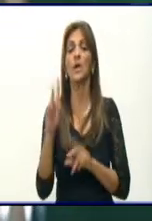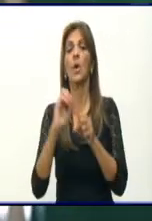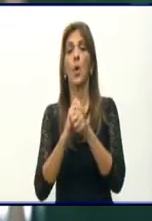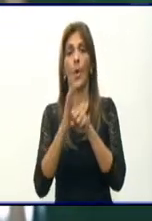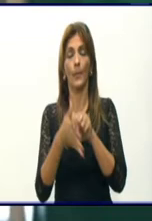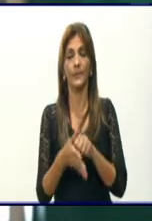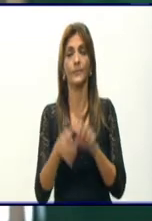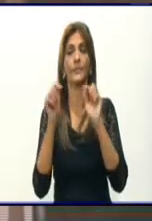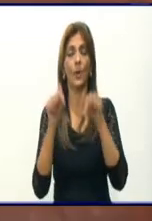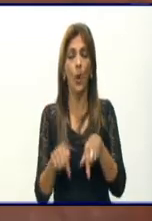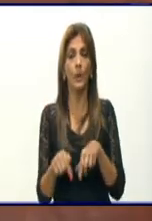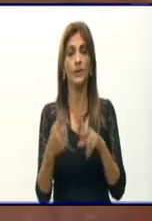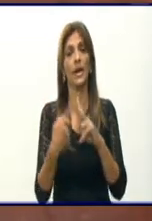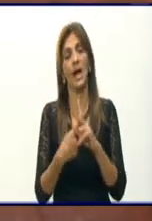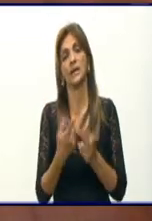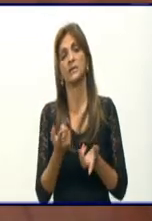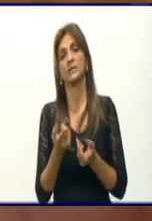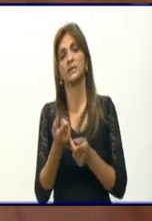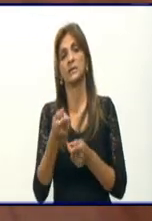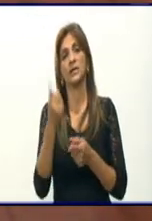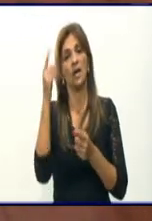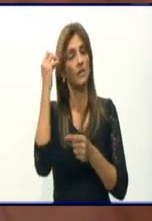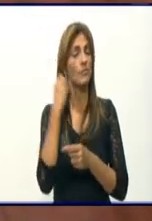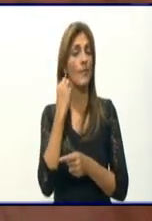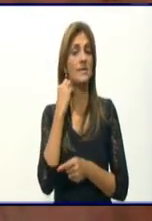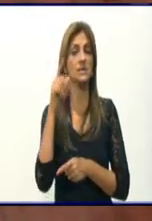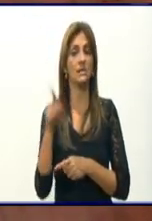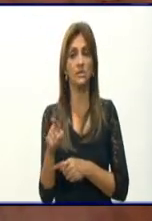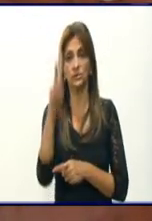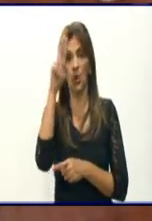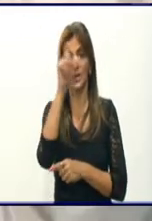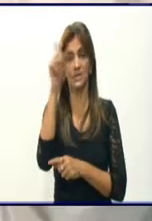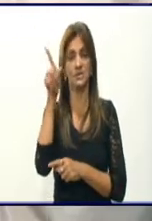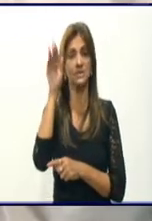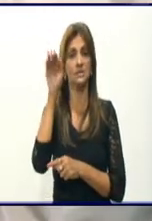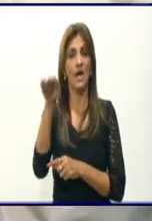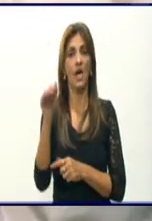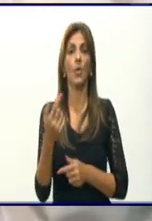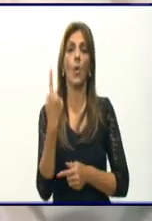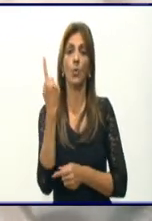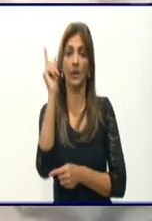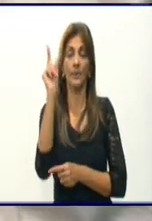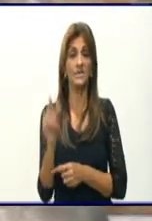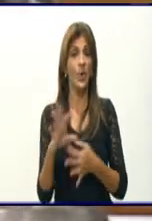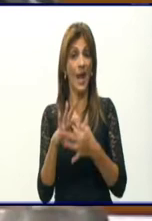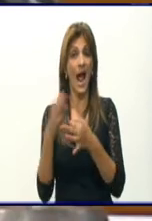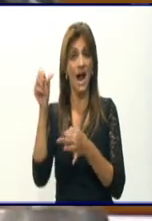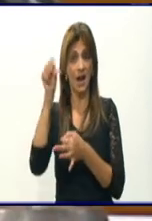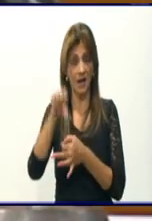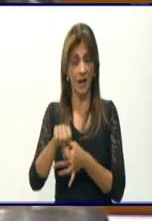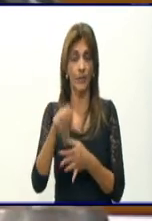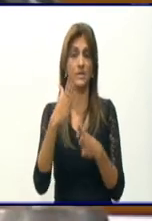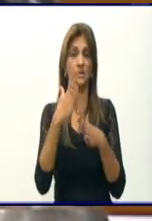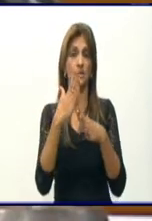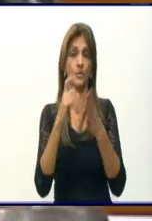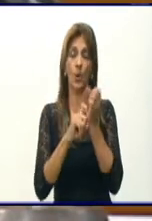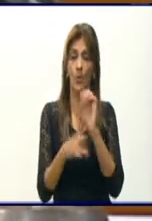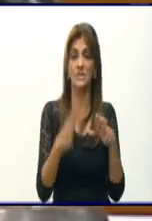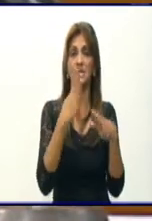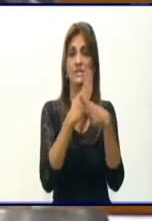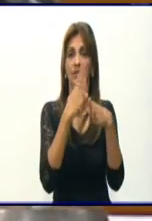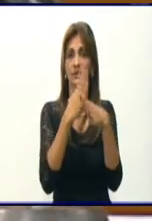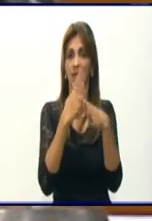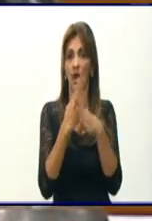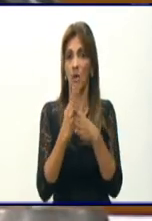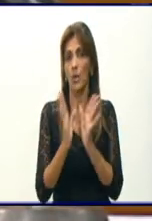salas de vigilancia intensiva del hospital Celia Sánchez Manduley y tenemos un caso grave estable en Santiago de Cuba y